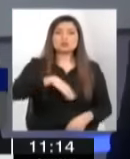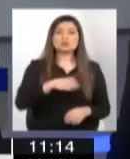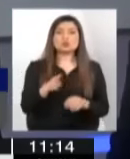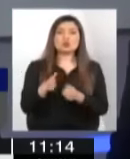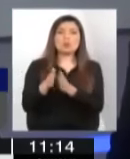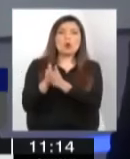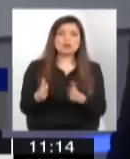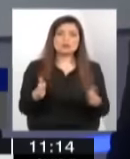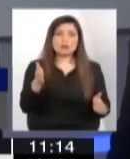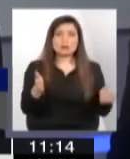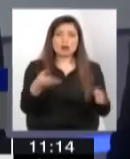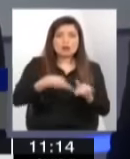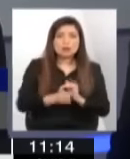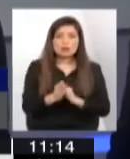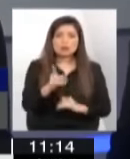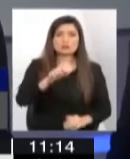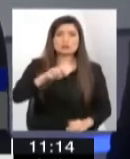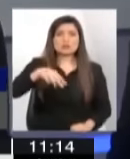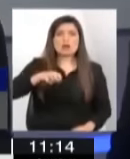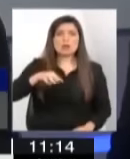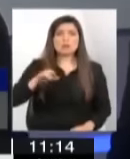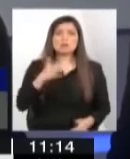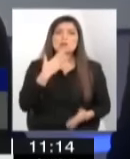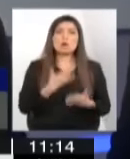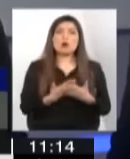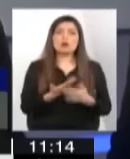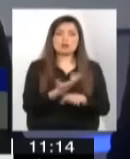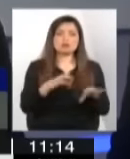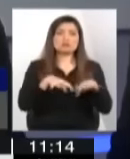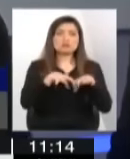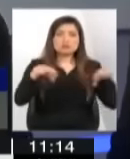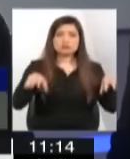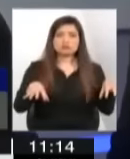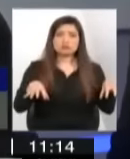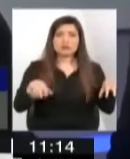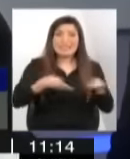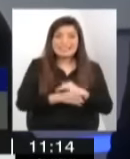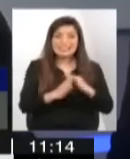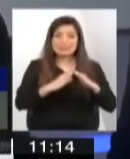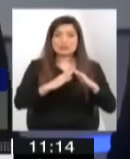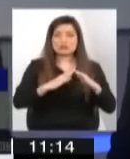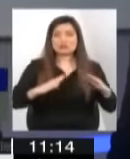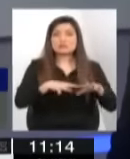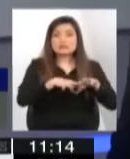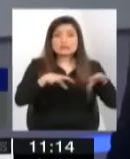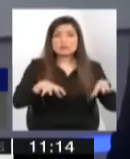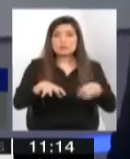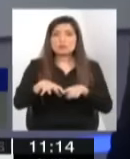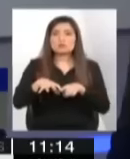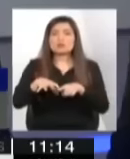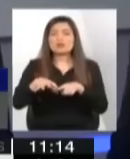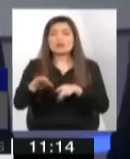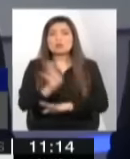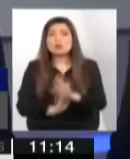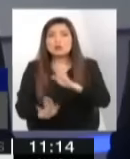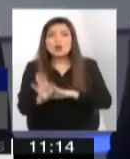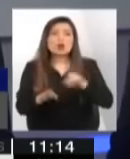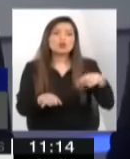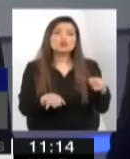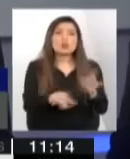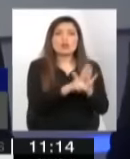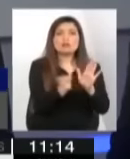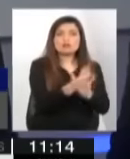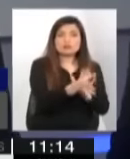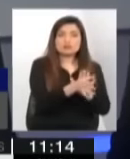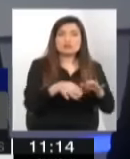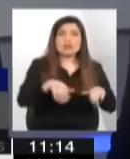entre el cename donde cuando hubo la división interna del cename, los chicos de protección por los infractores de ley, hoy día internamente están